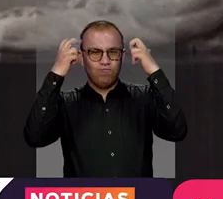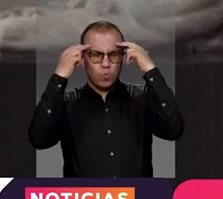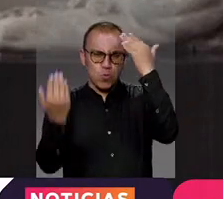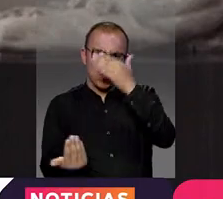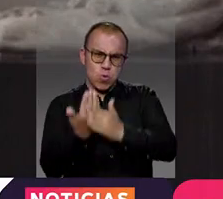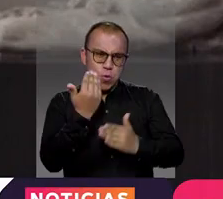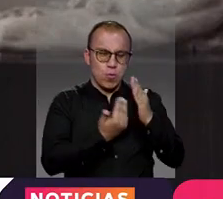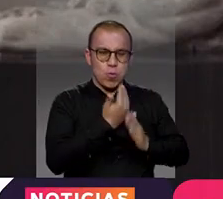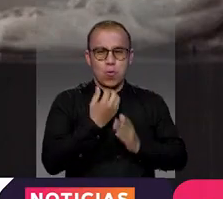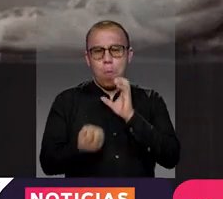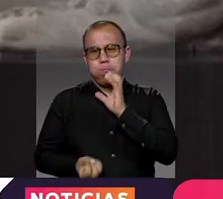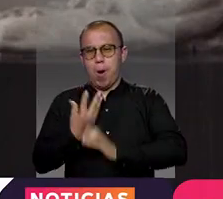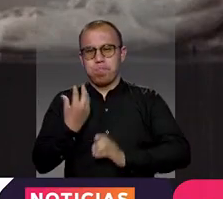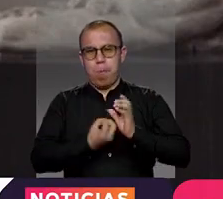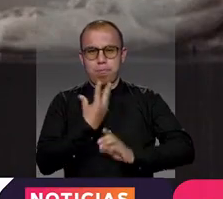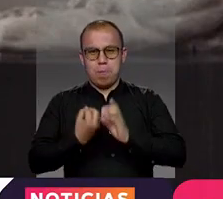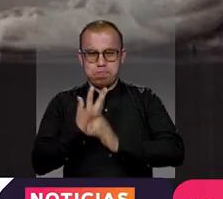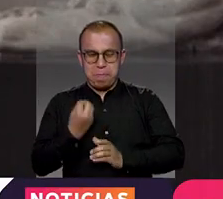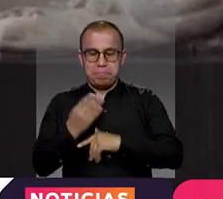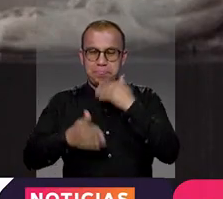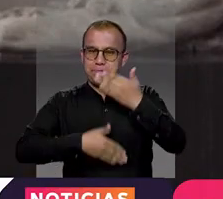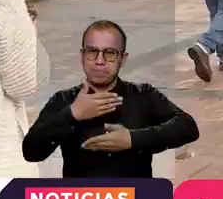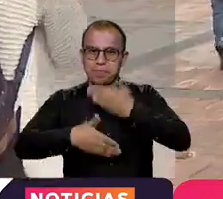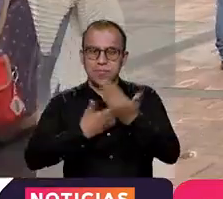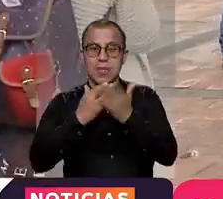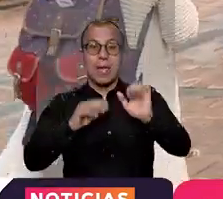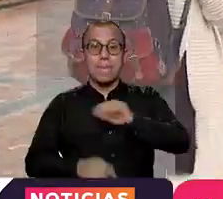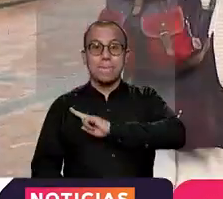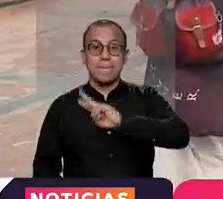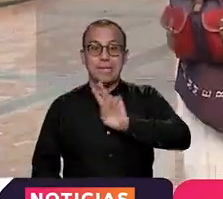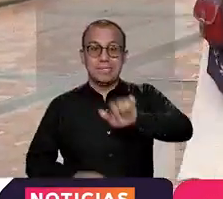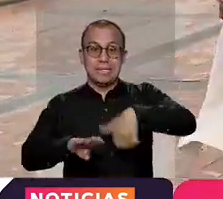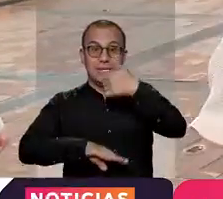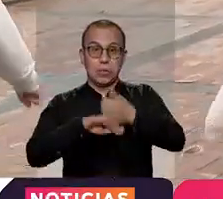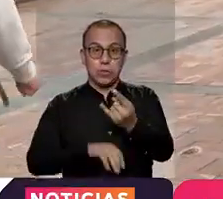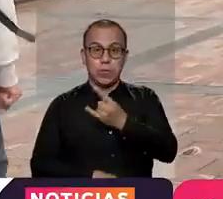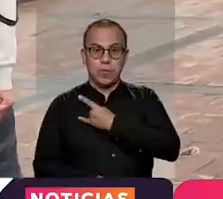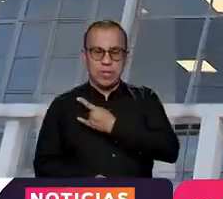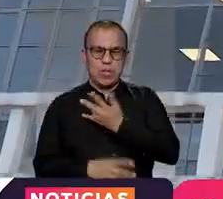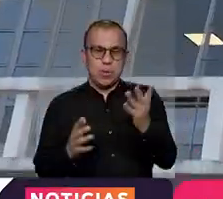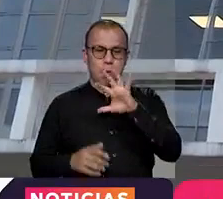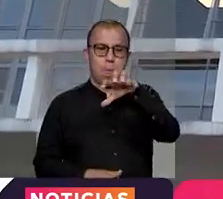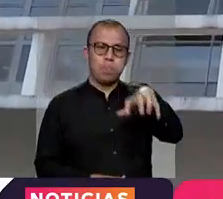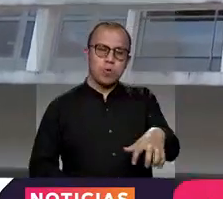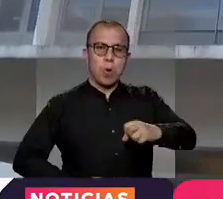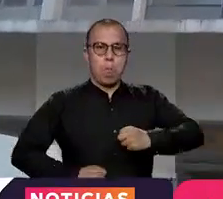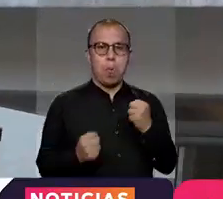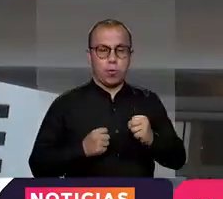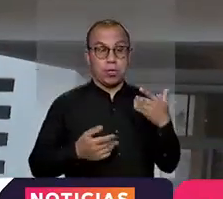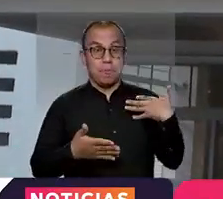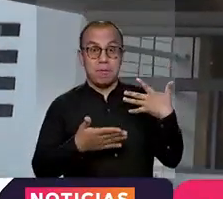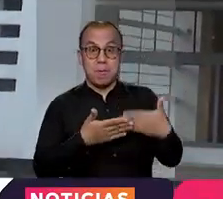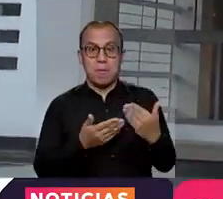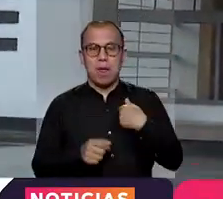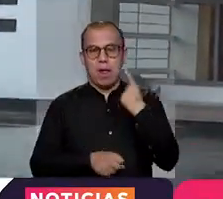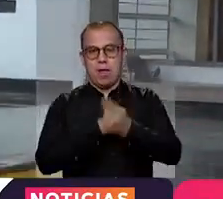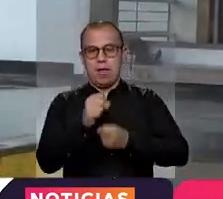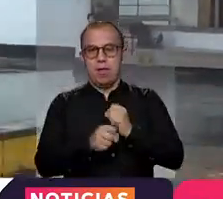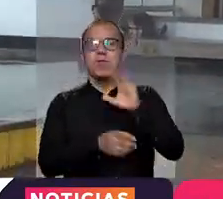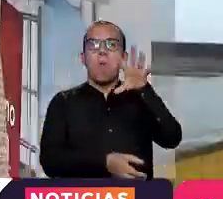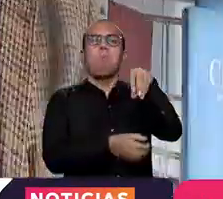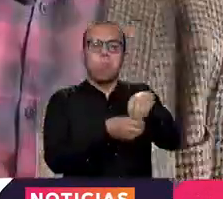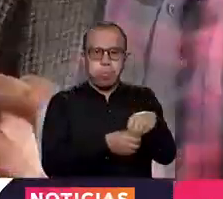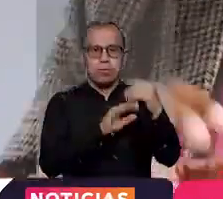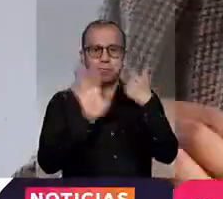Innovación y Productividad. Se desempeñó como vicerector de la Universidad Nacional de la Sede de Bogotá y lleva varios años enseñando en el Centro